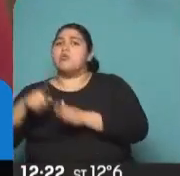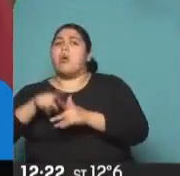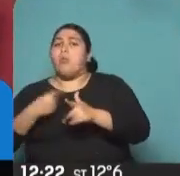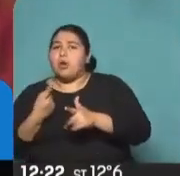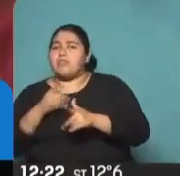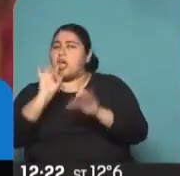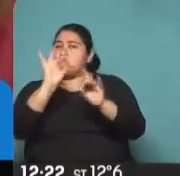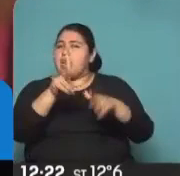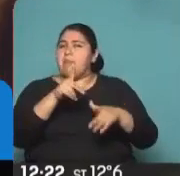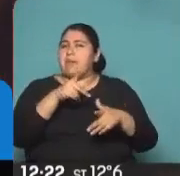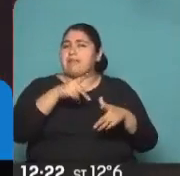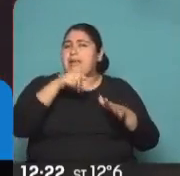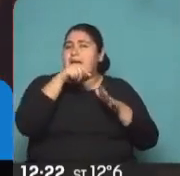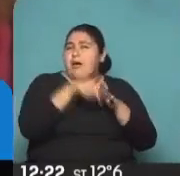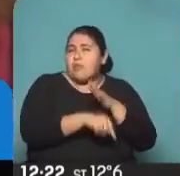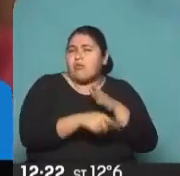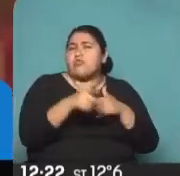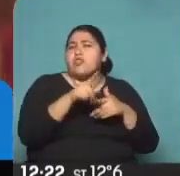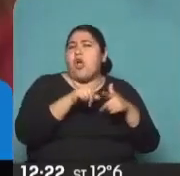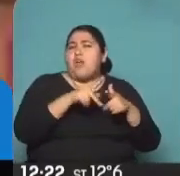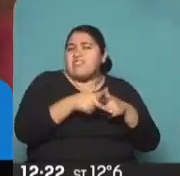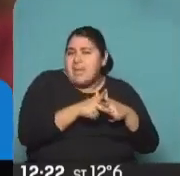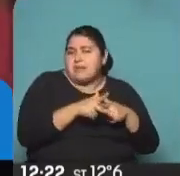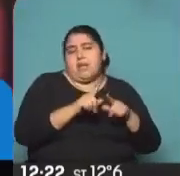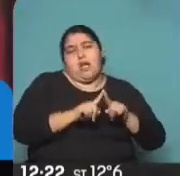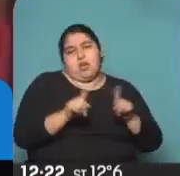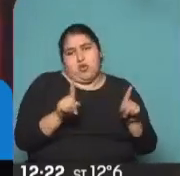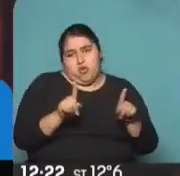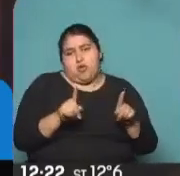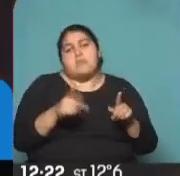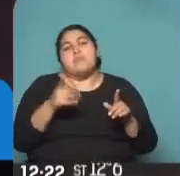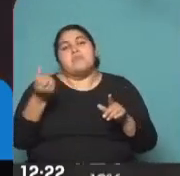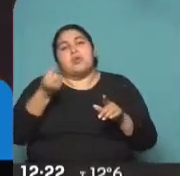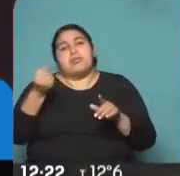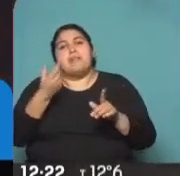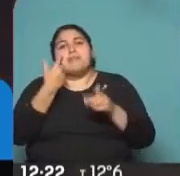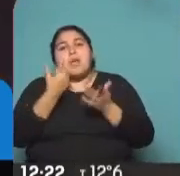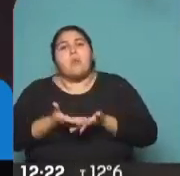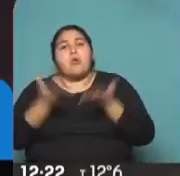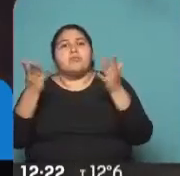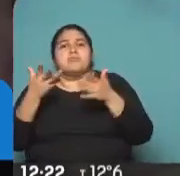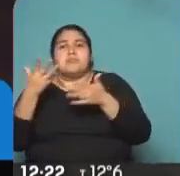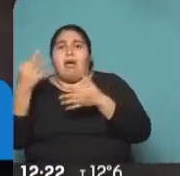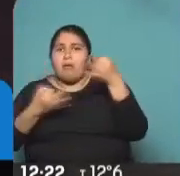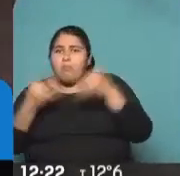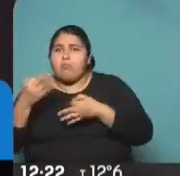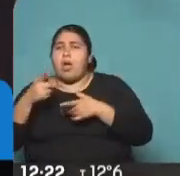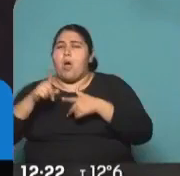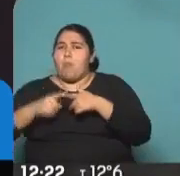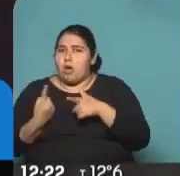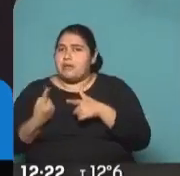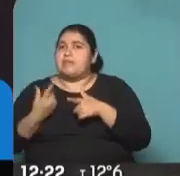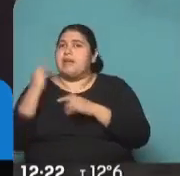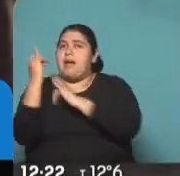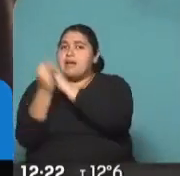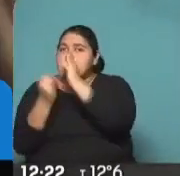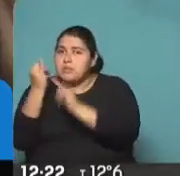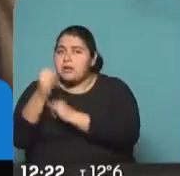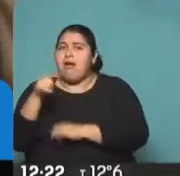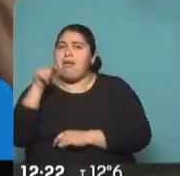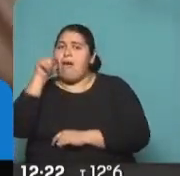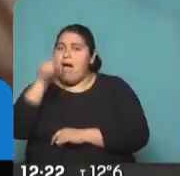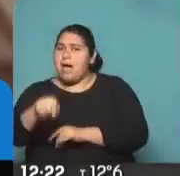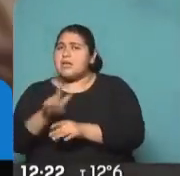técnica. Yo entiendo que, bueno, que también la política tiene sus tiempos, ¿sí? Que hay una cuestión del